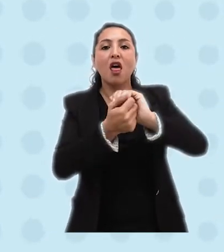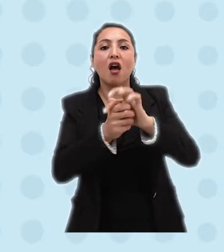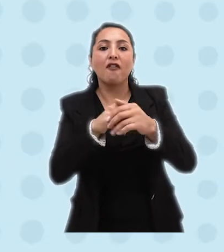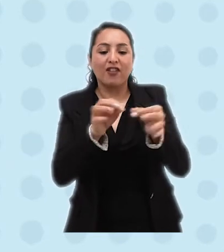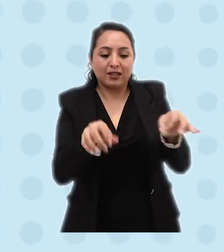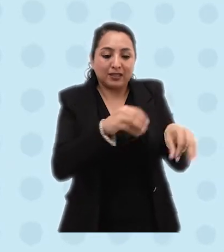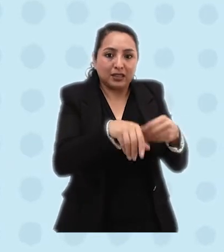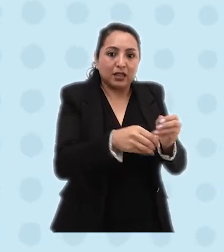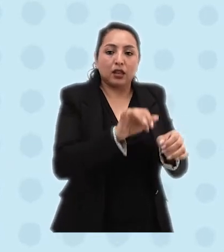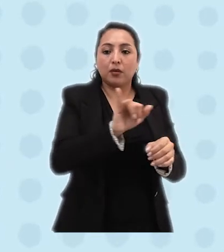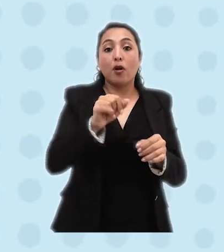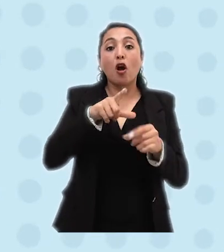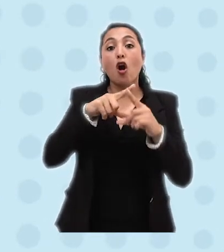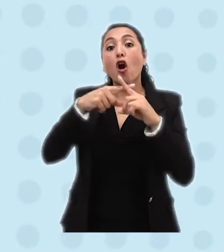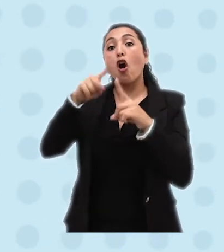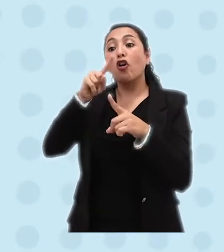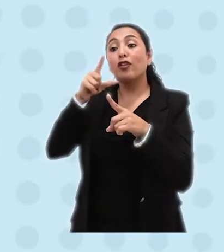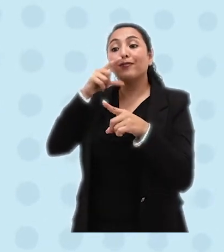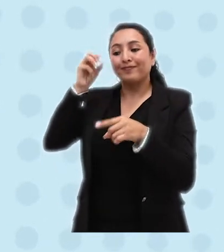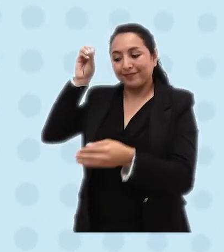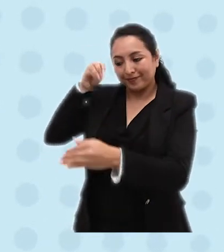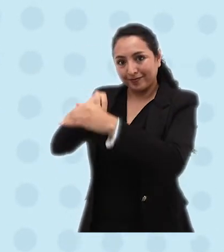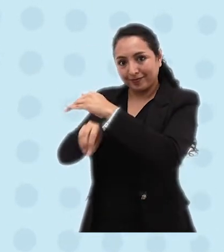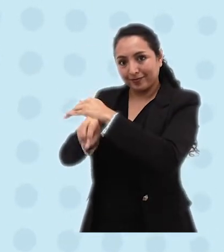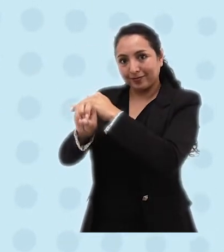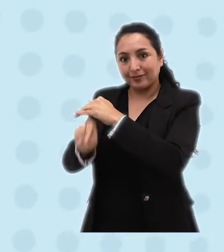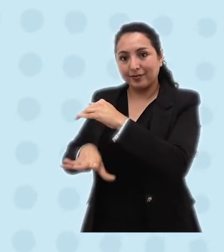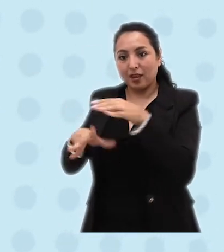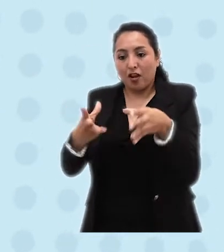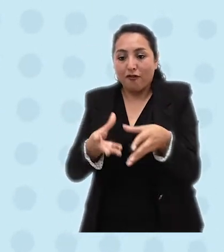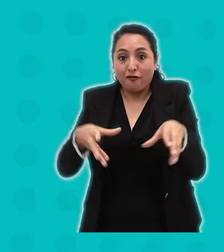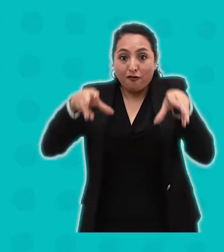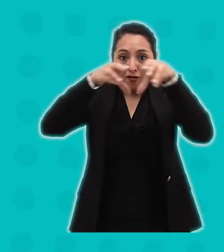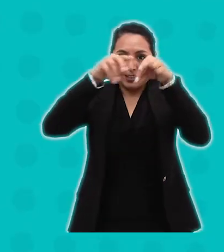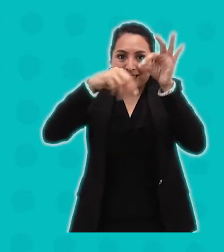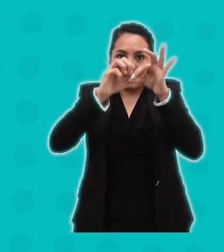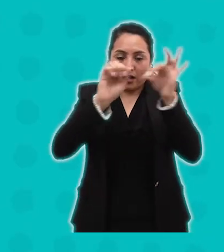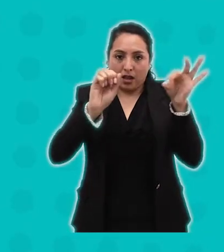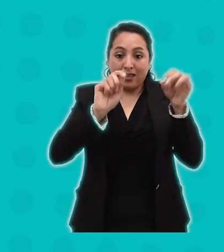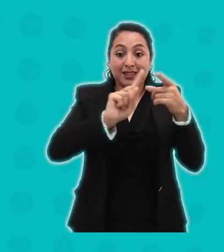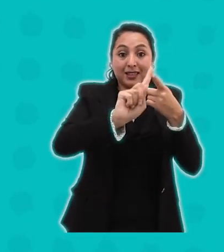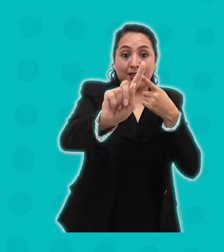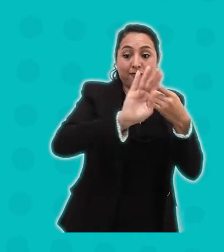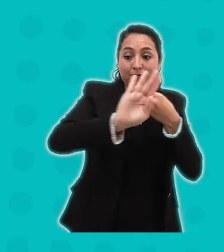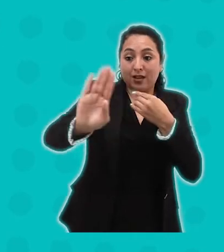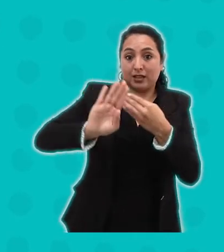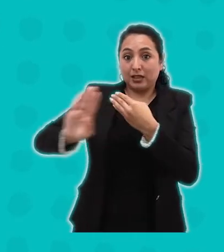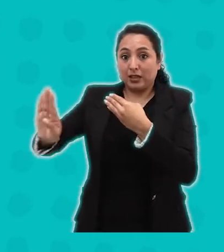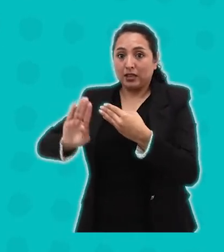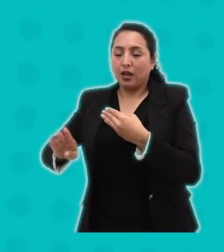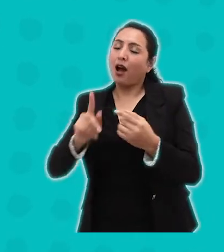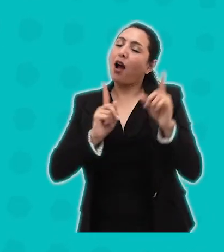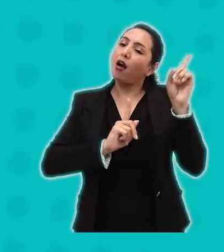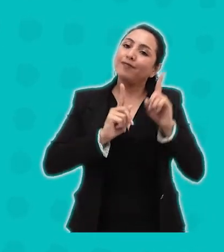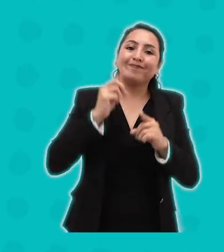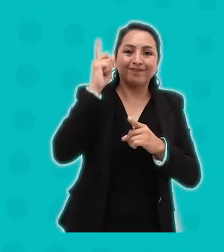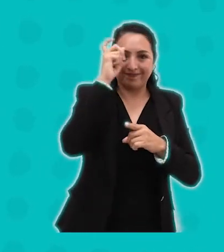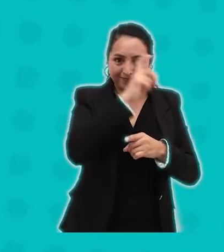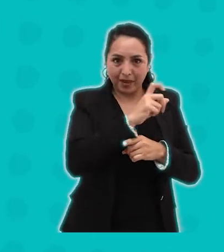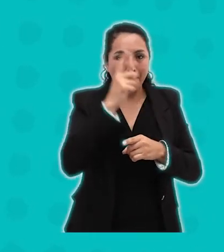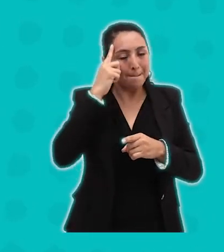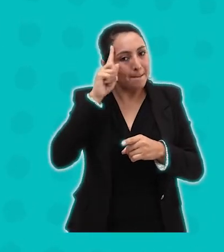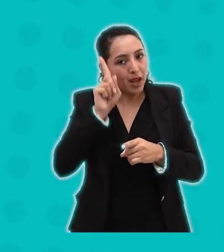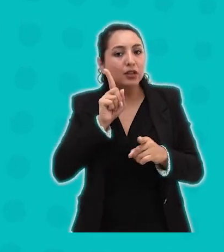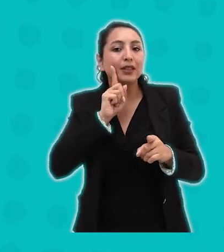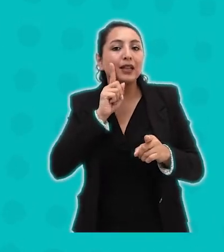a casa y las desechables botarse a la basura dentro de una bolsa cerrada. La distancia física en algunas ocasiones será difícil de mantener,